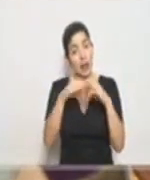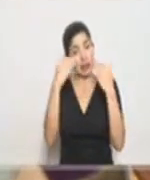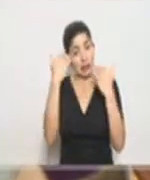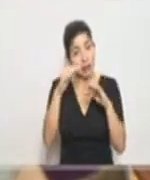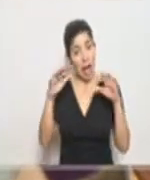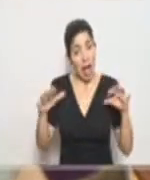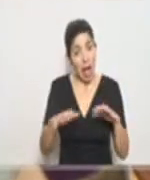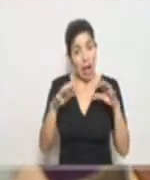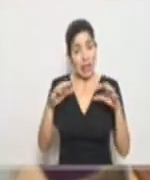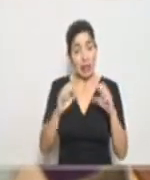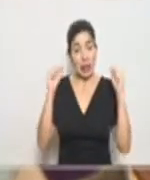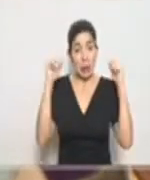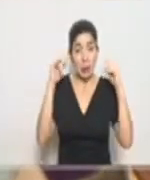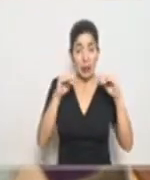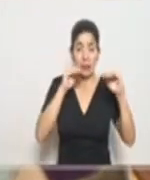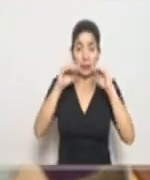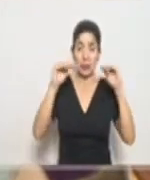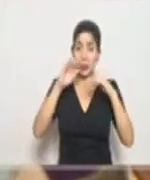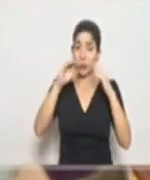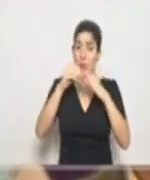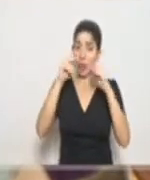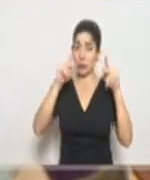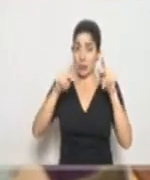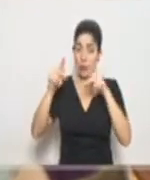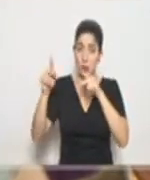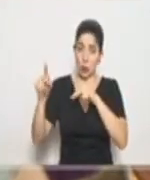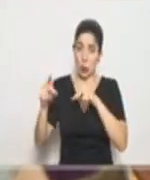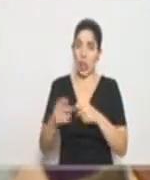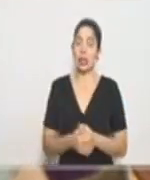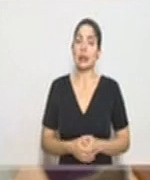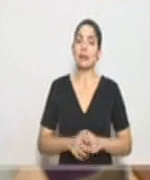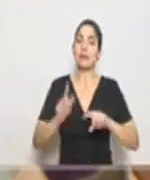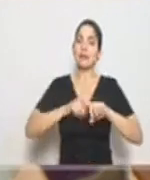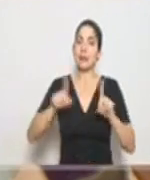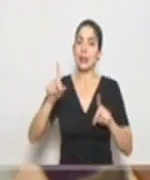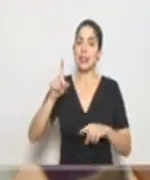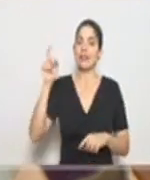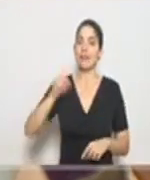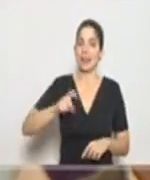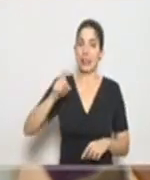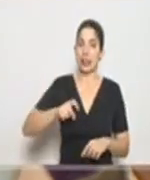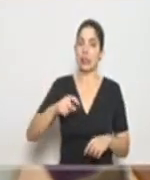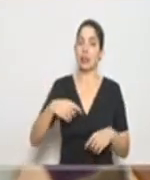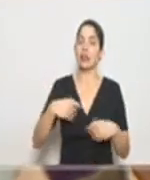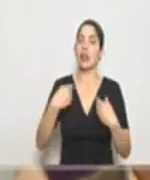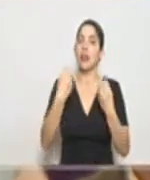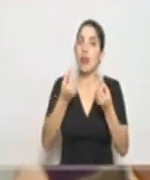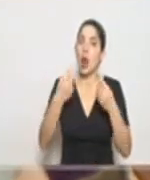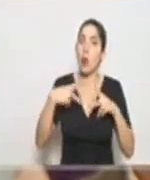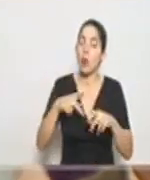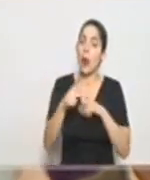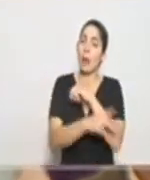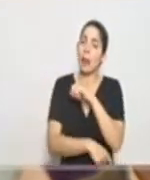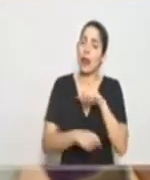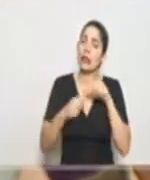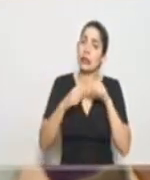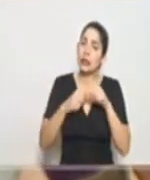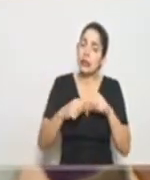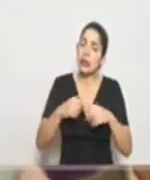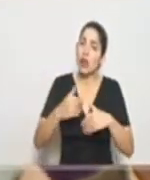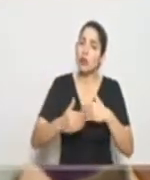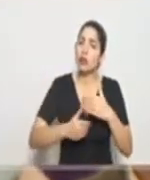de actividades, concentración del llamado a la población, pero tenemos que permitir que el país siga caminando en